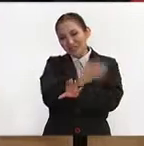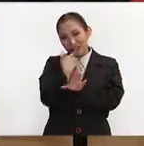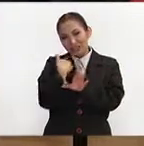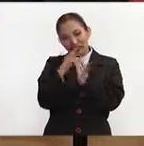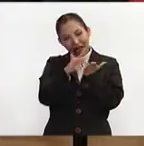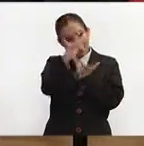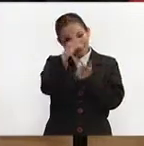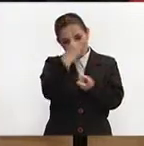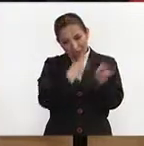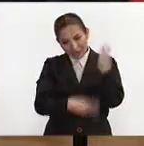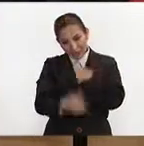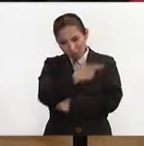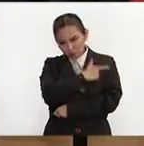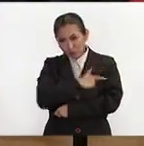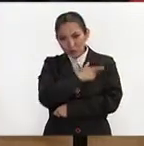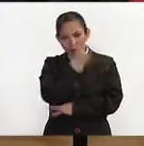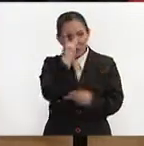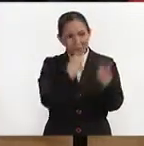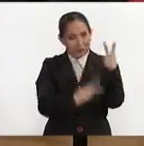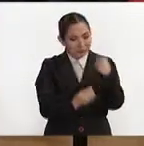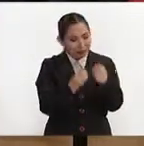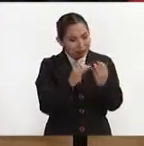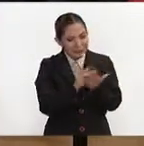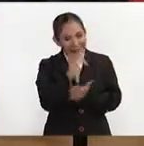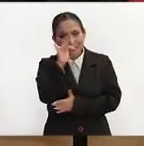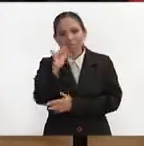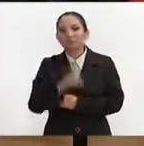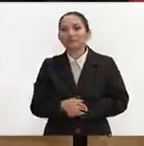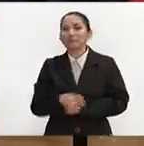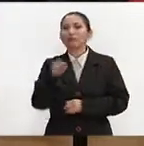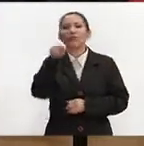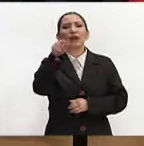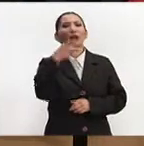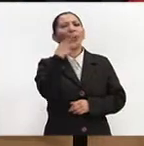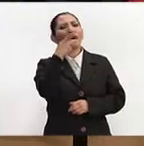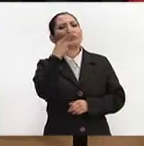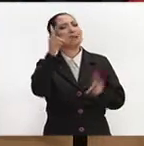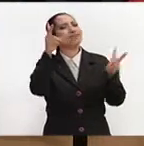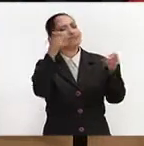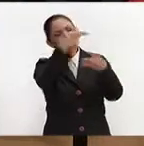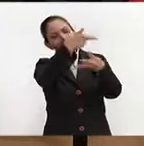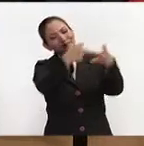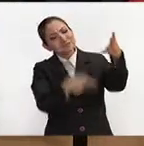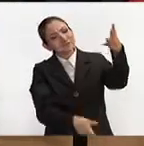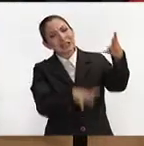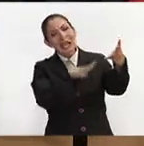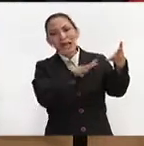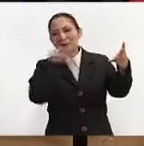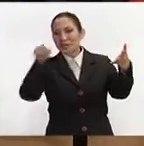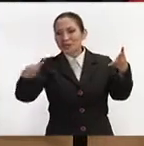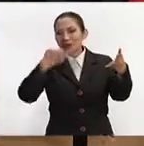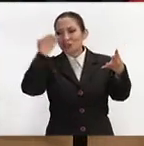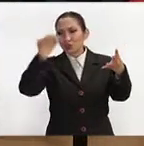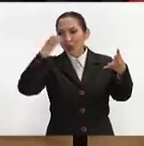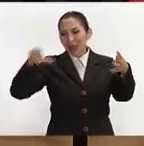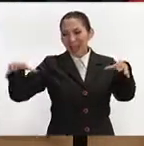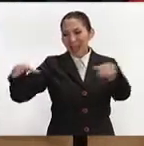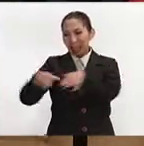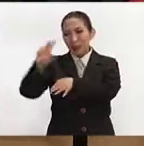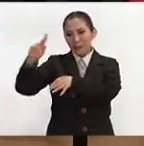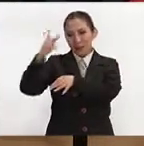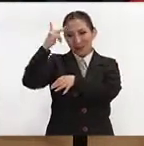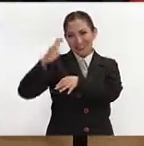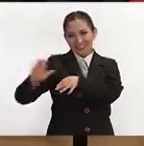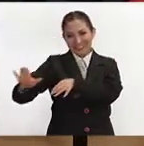estar aquí. A ti un gusto, Omar. Bienvenido. Muchas gracias. Y que nos hable precisamente de las opciones que presenta esta gran institución que es el